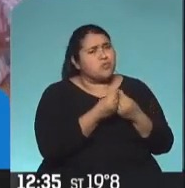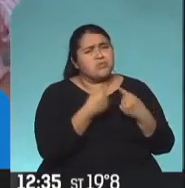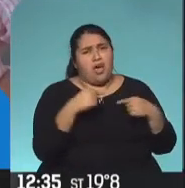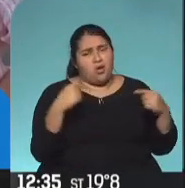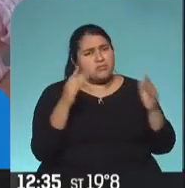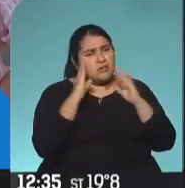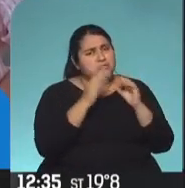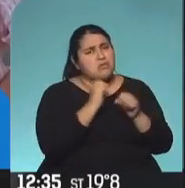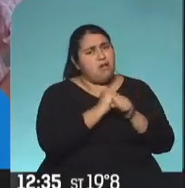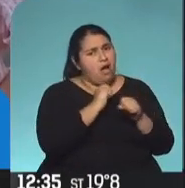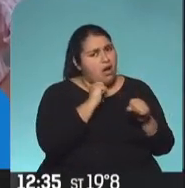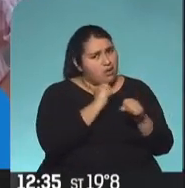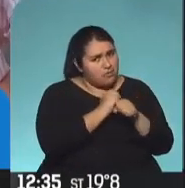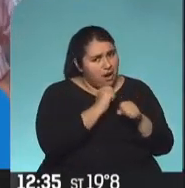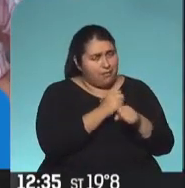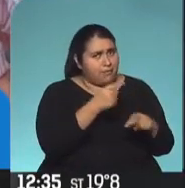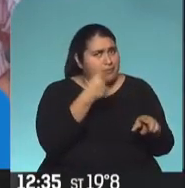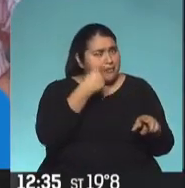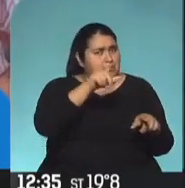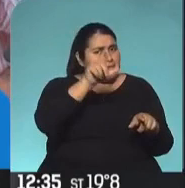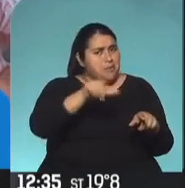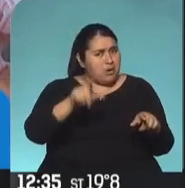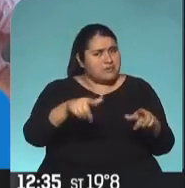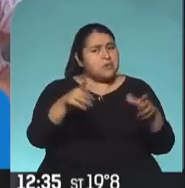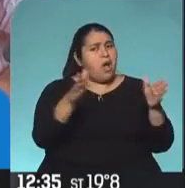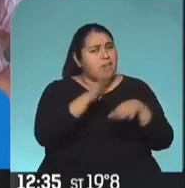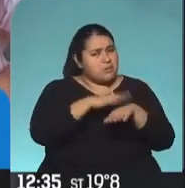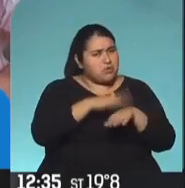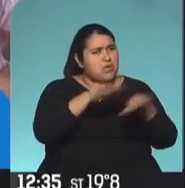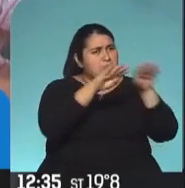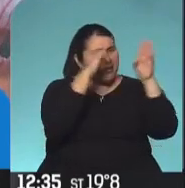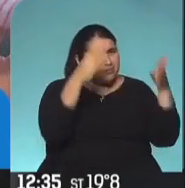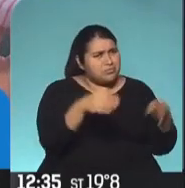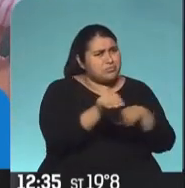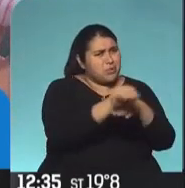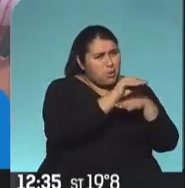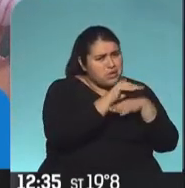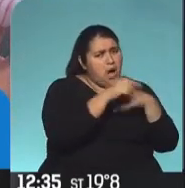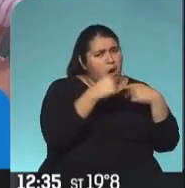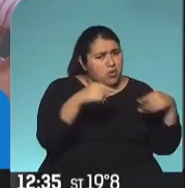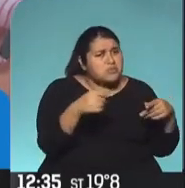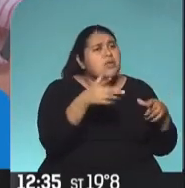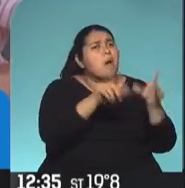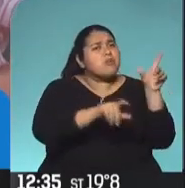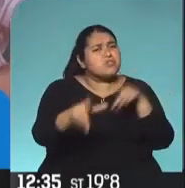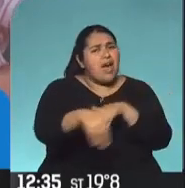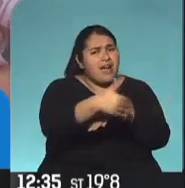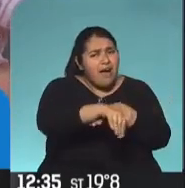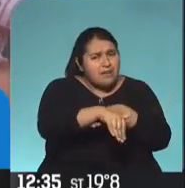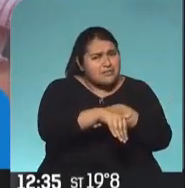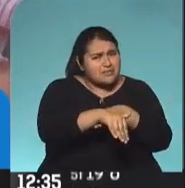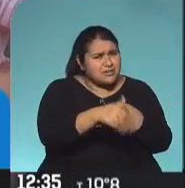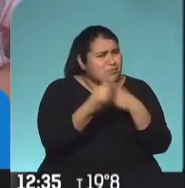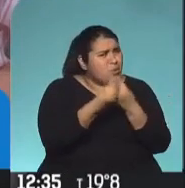trabaja y que no se la conoce, que está a cargo de comedores, le da de comer a niños y a personas que están en la calle. Hay